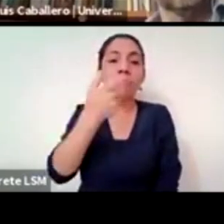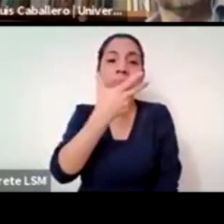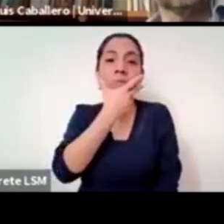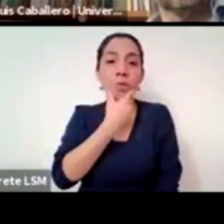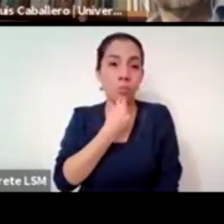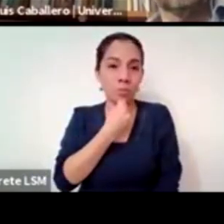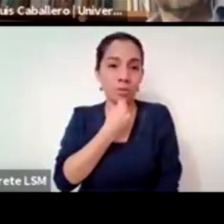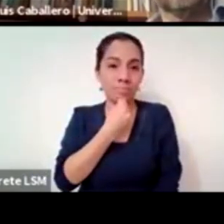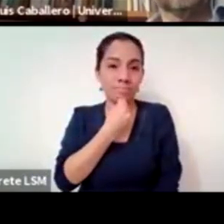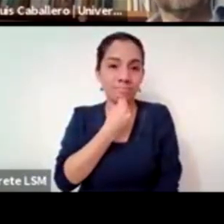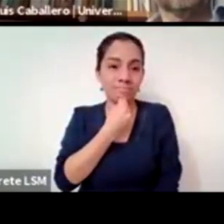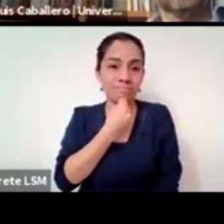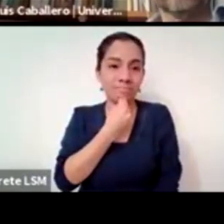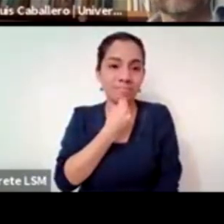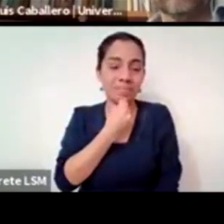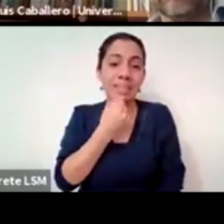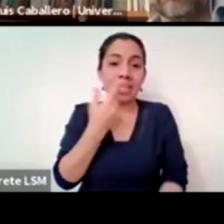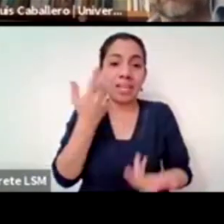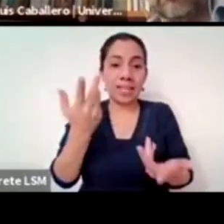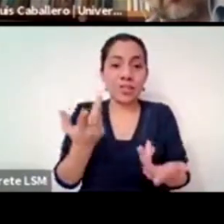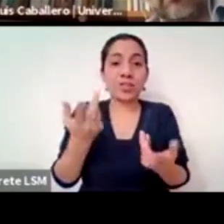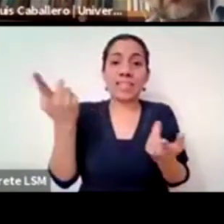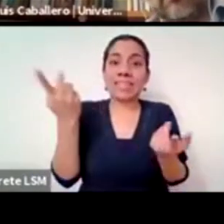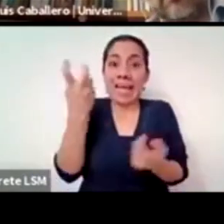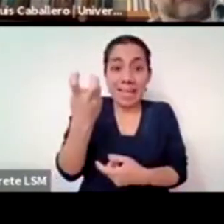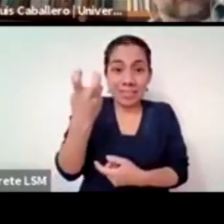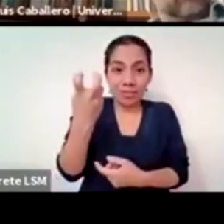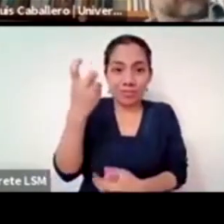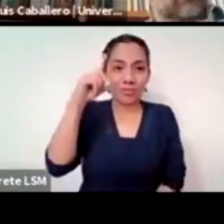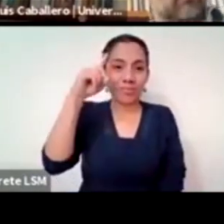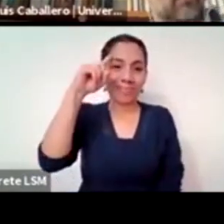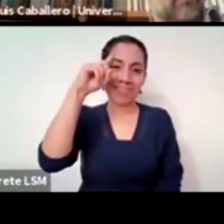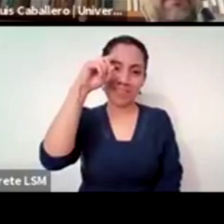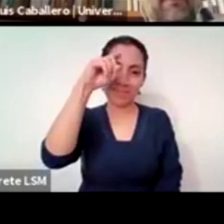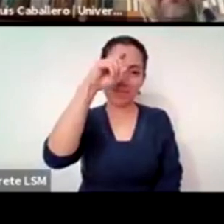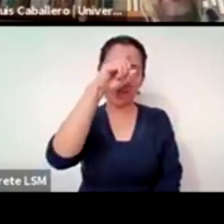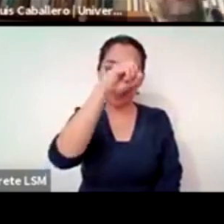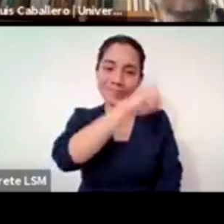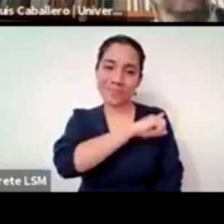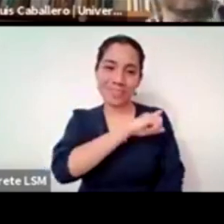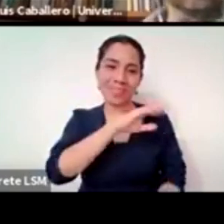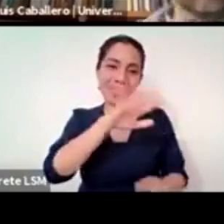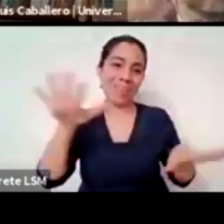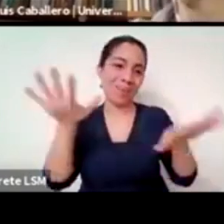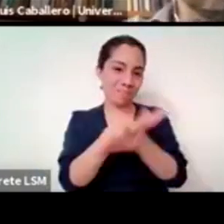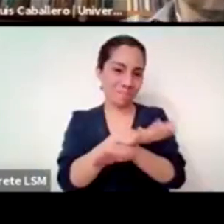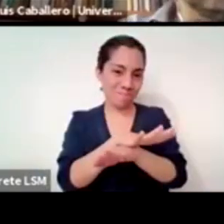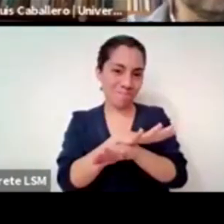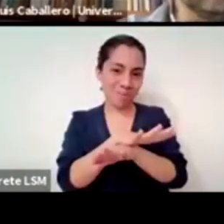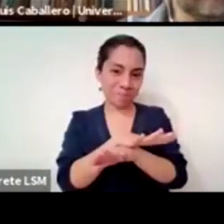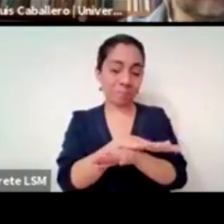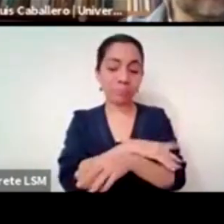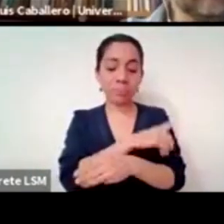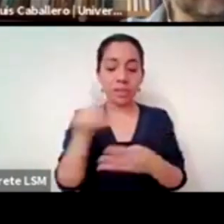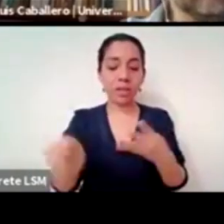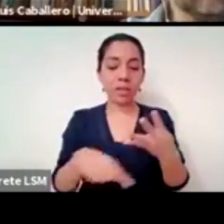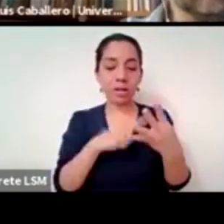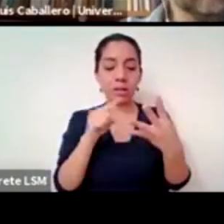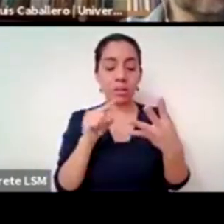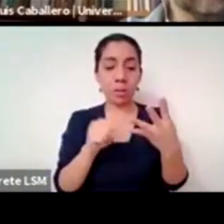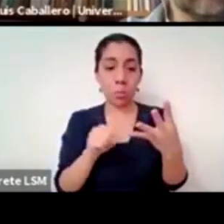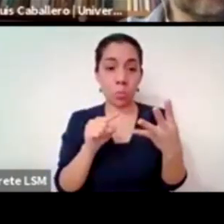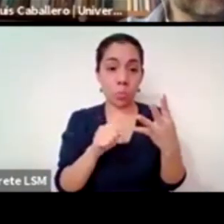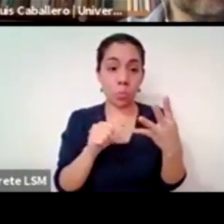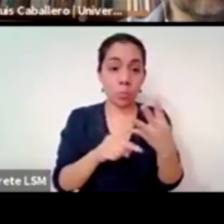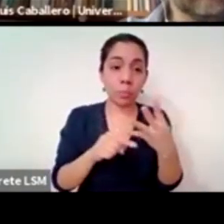pues no se puede tan fácilmente desmontar la cuarta afirmación es el